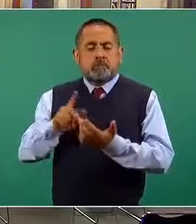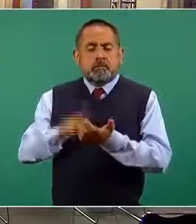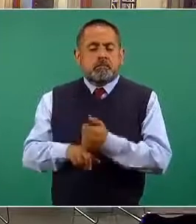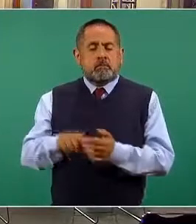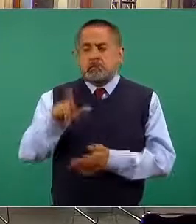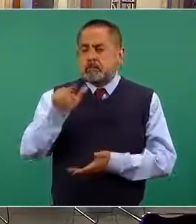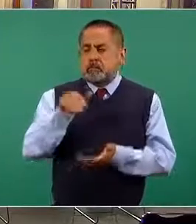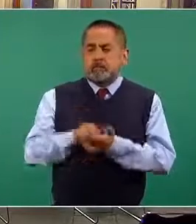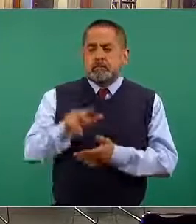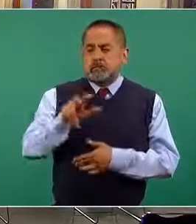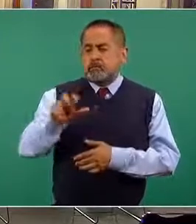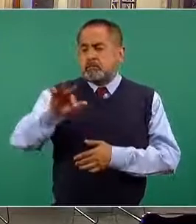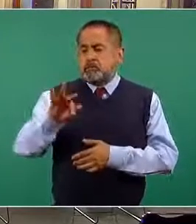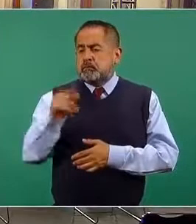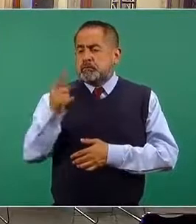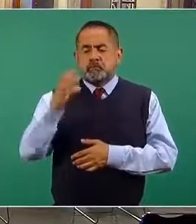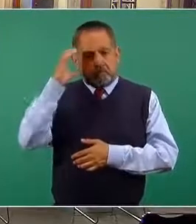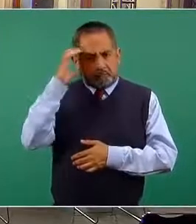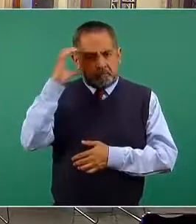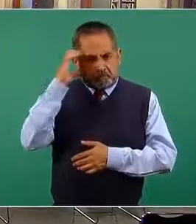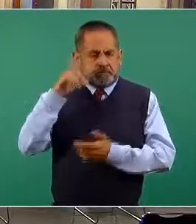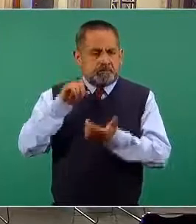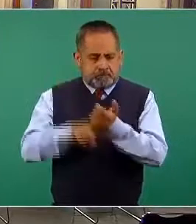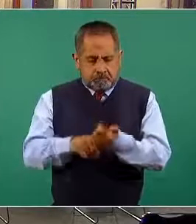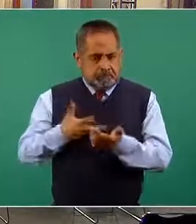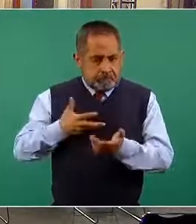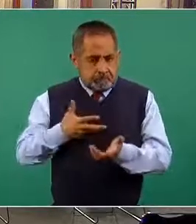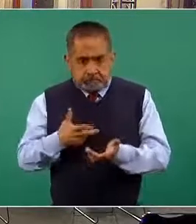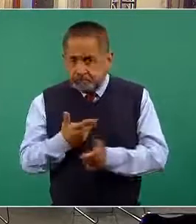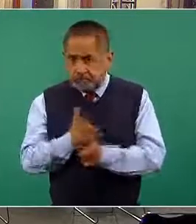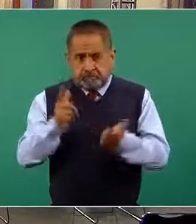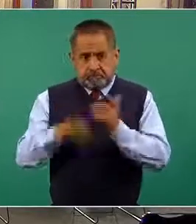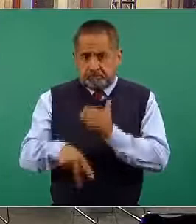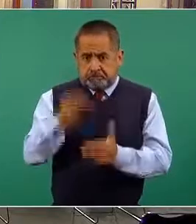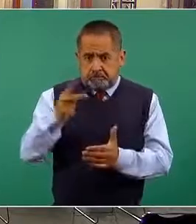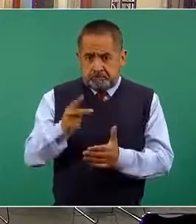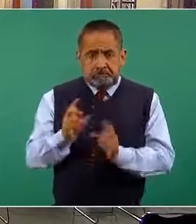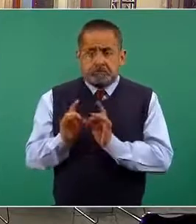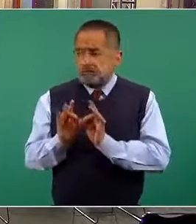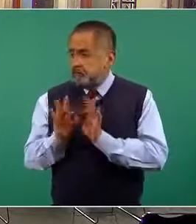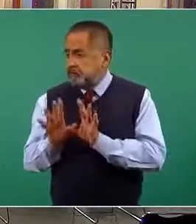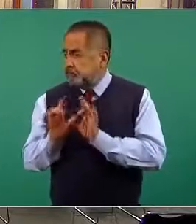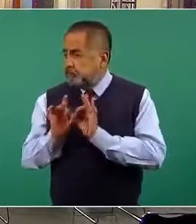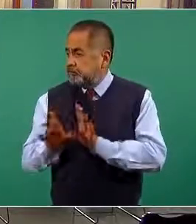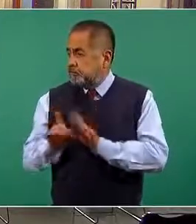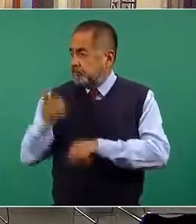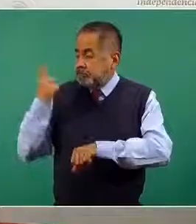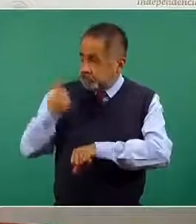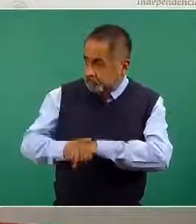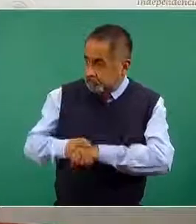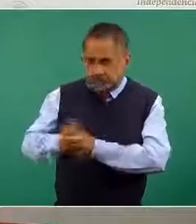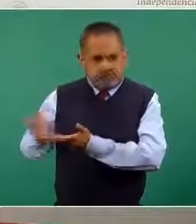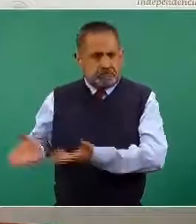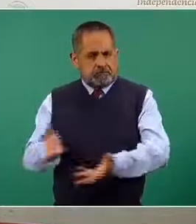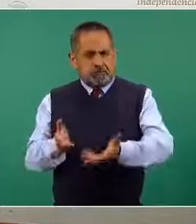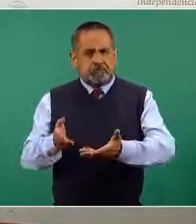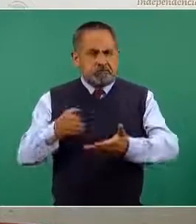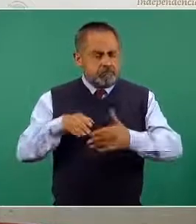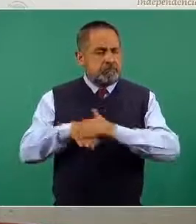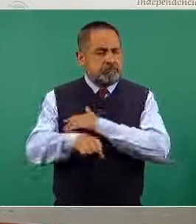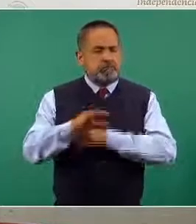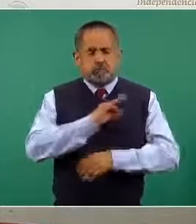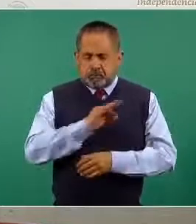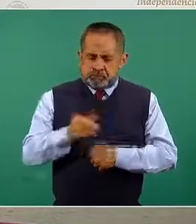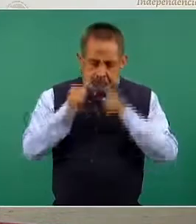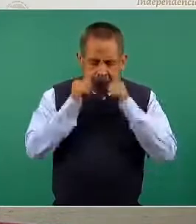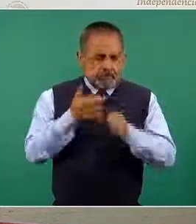.841 que tienen también un respirador mecánico en caso de que alguien así lo necesitara. El total